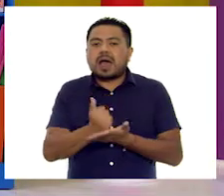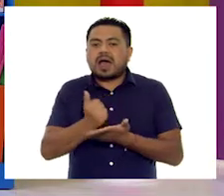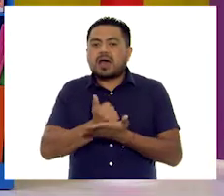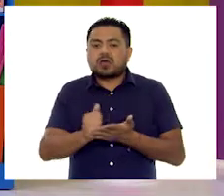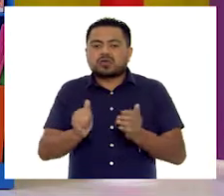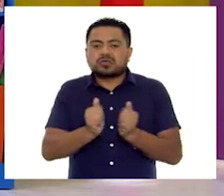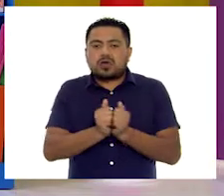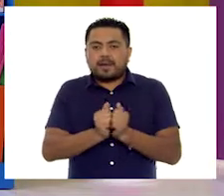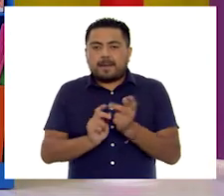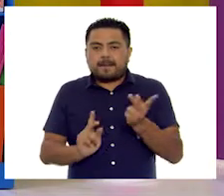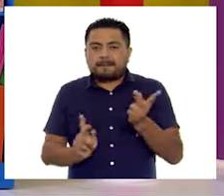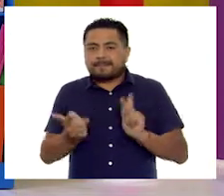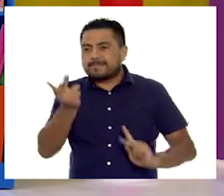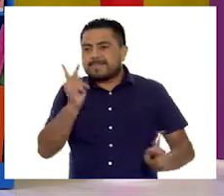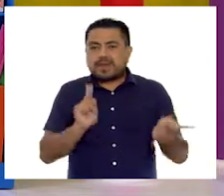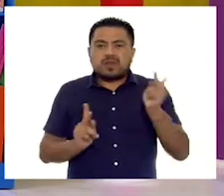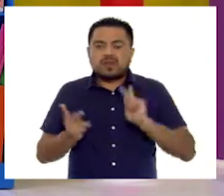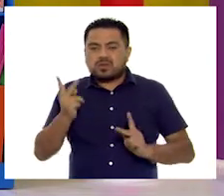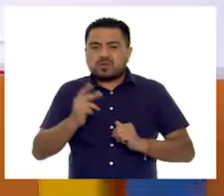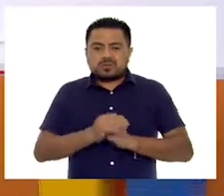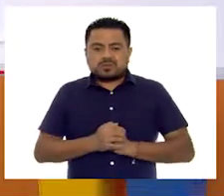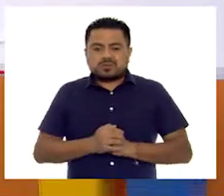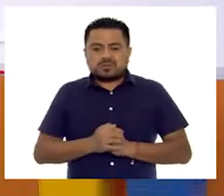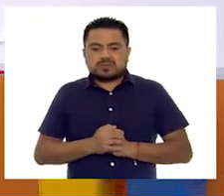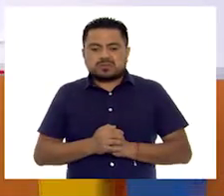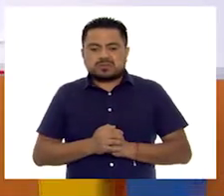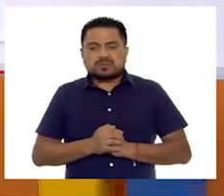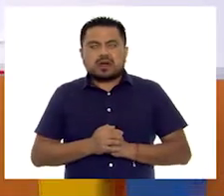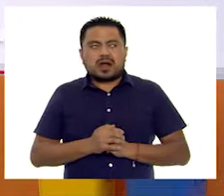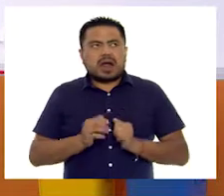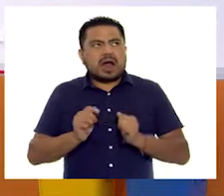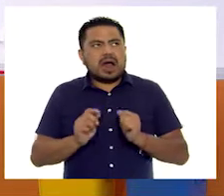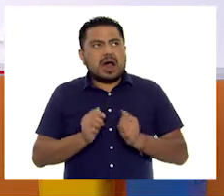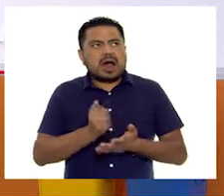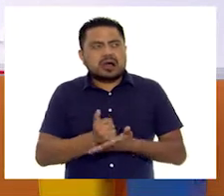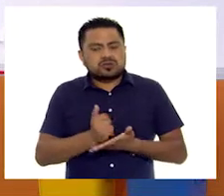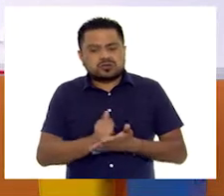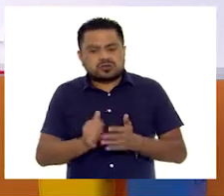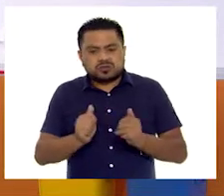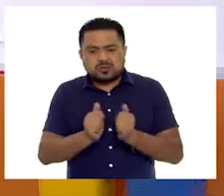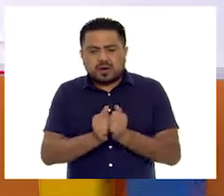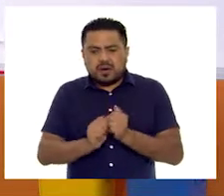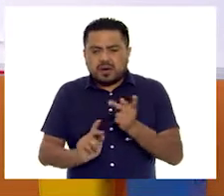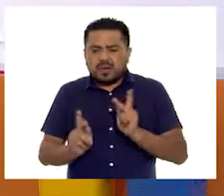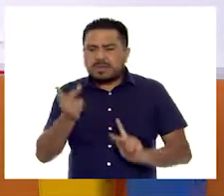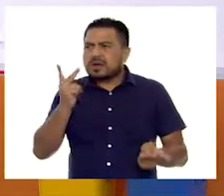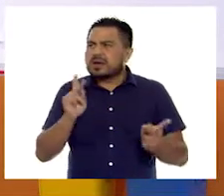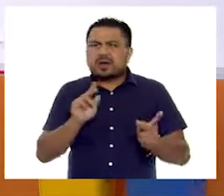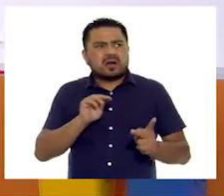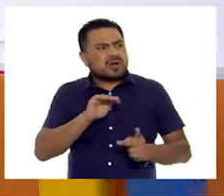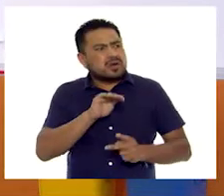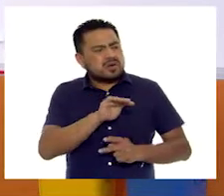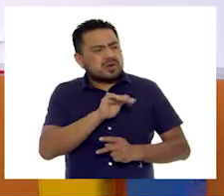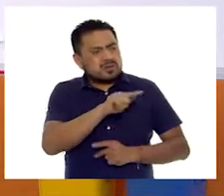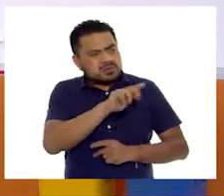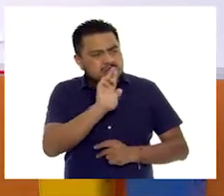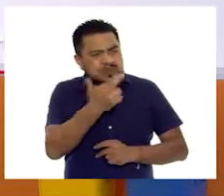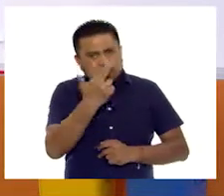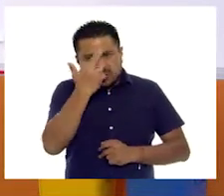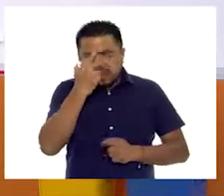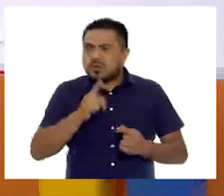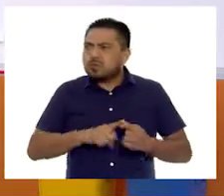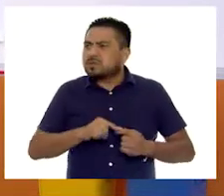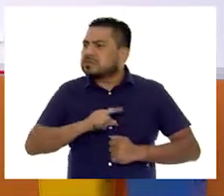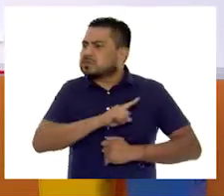con verduras. Y una persona arroz con verduras. Ajá. Oye, Mariana, ¿tú recuerdas